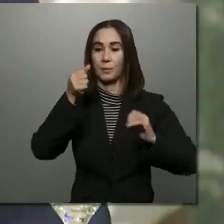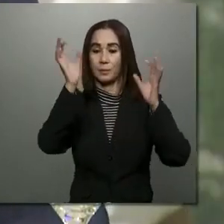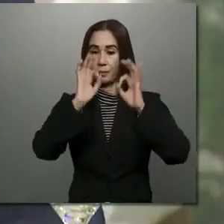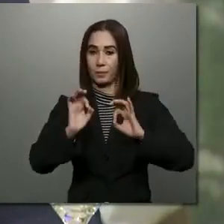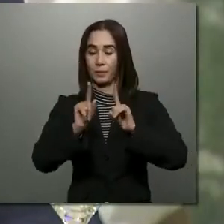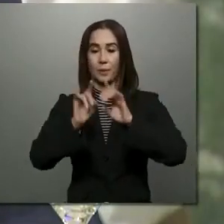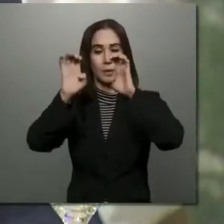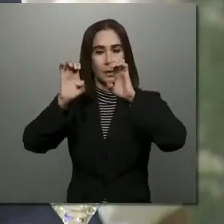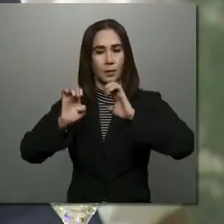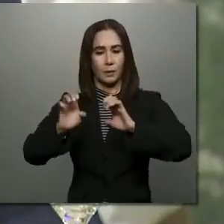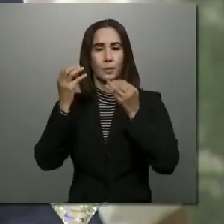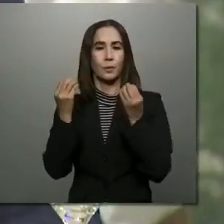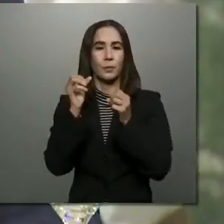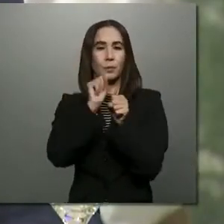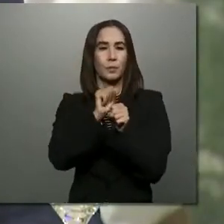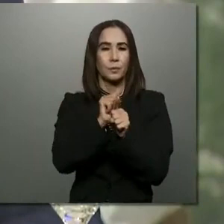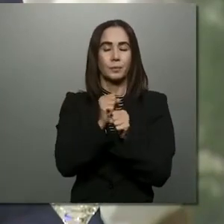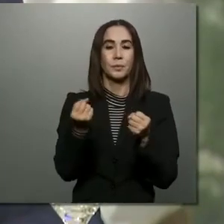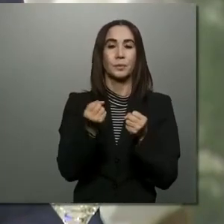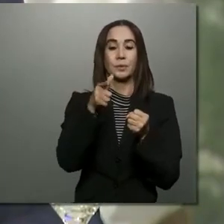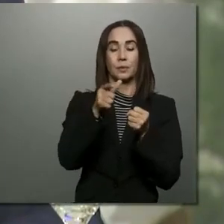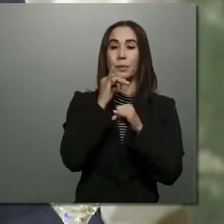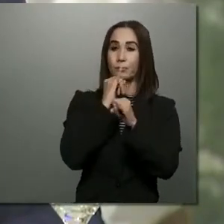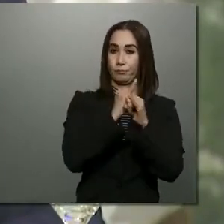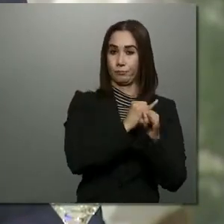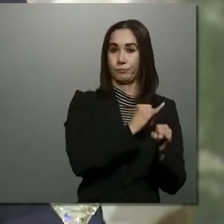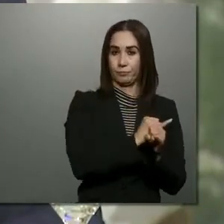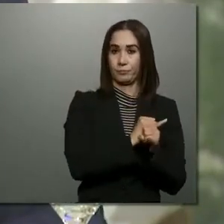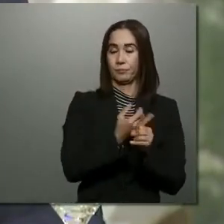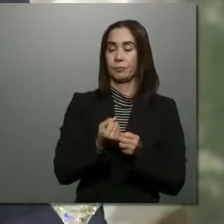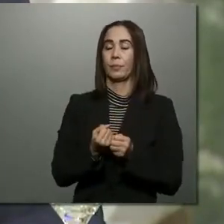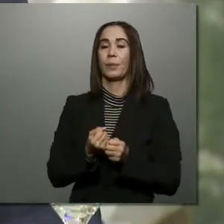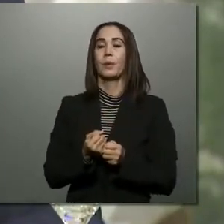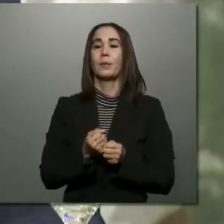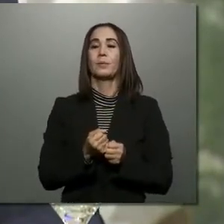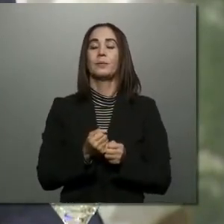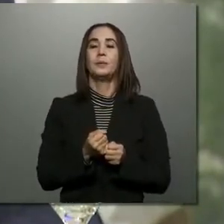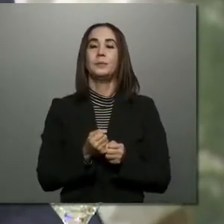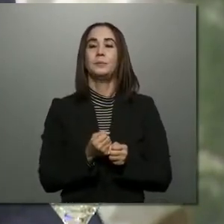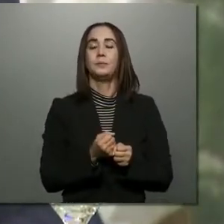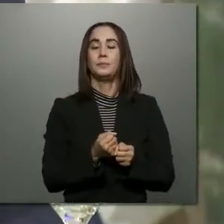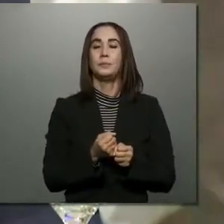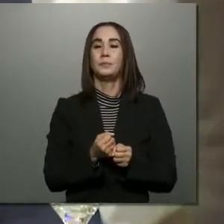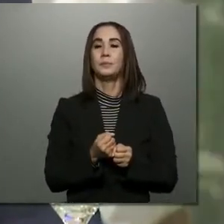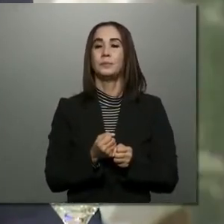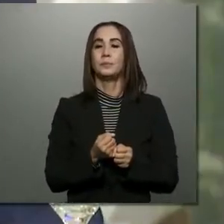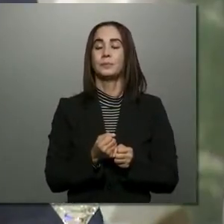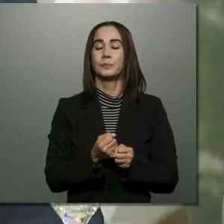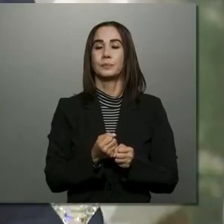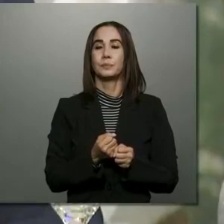evaluación de desempeño como herramienta definitoria de accesos e incentivos, la